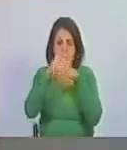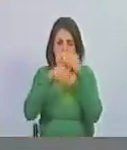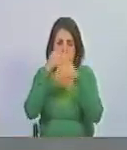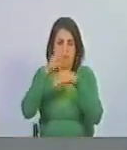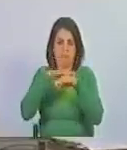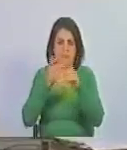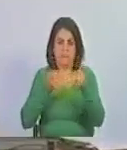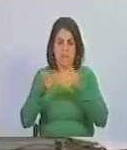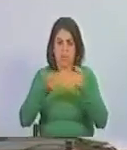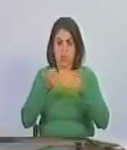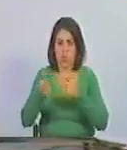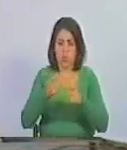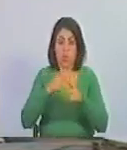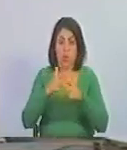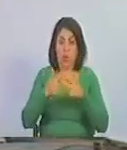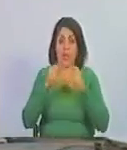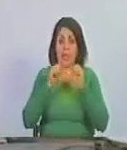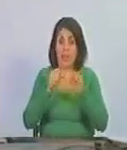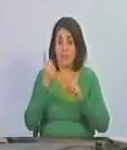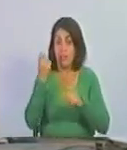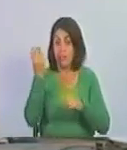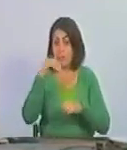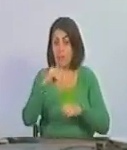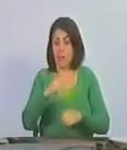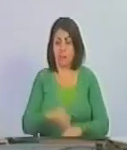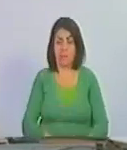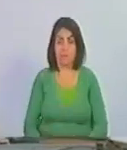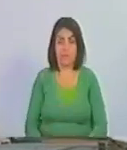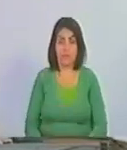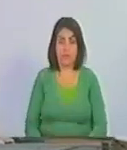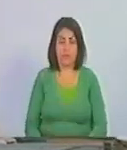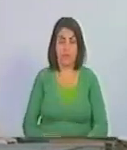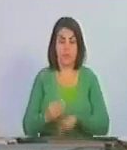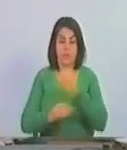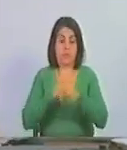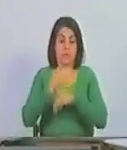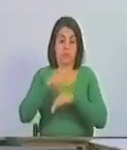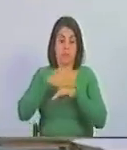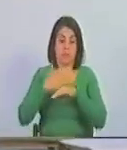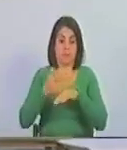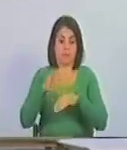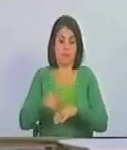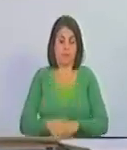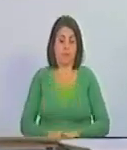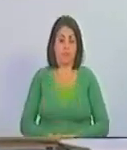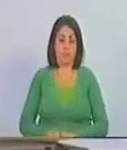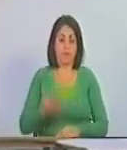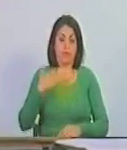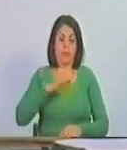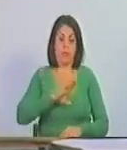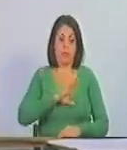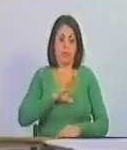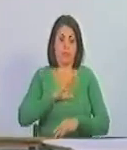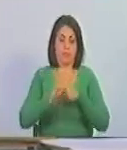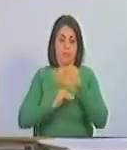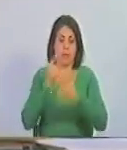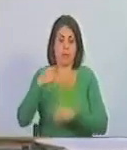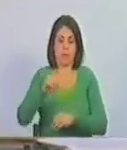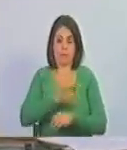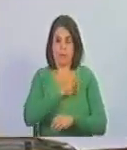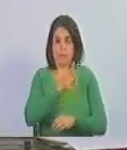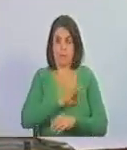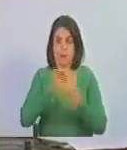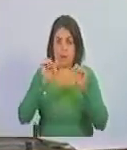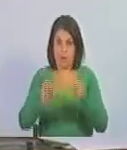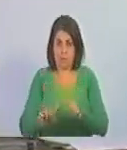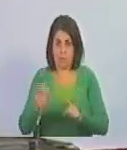y nos quedaríamos cortos ejecutando los posibles bienes que pueda tener este señor aquí